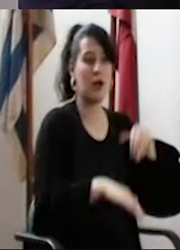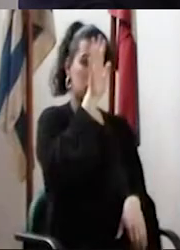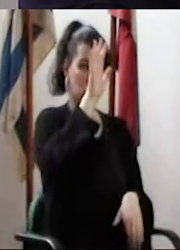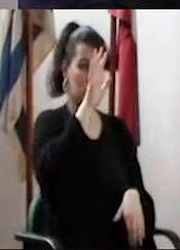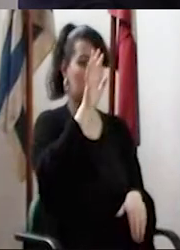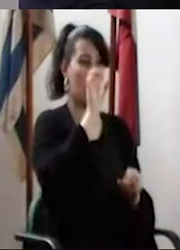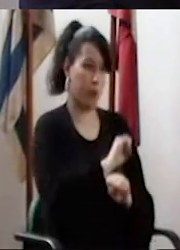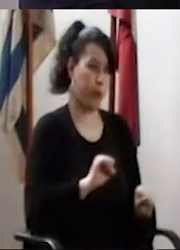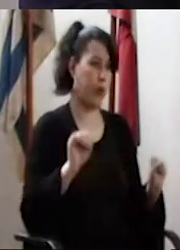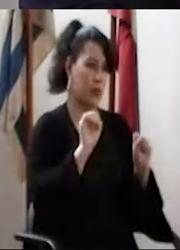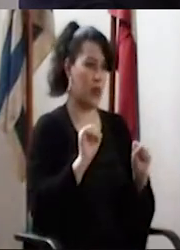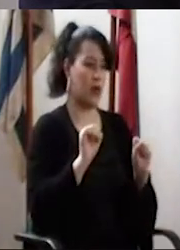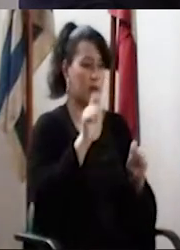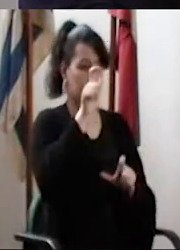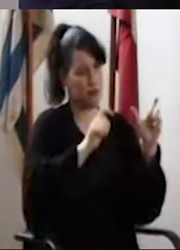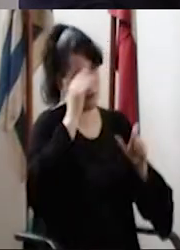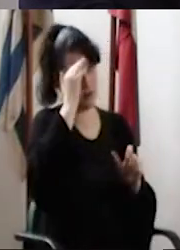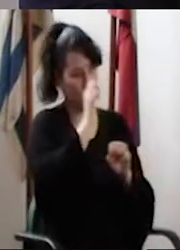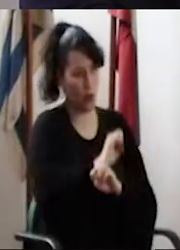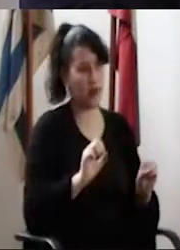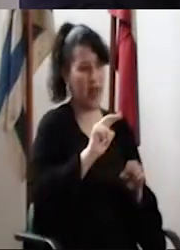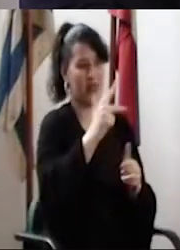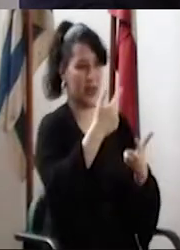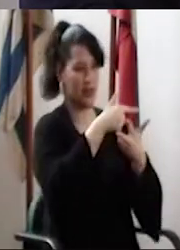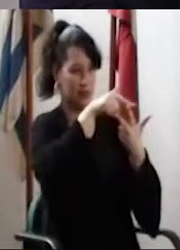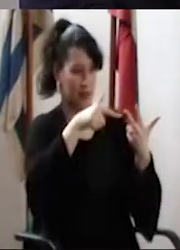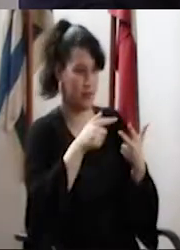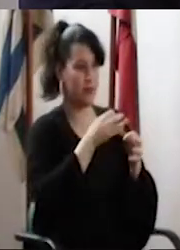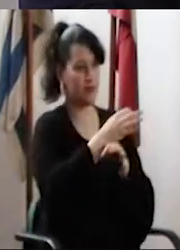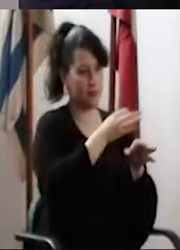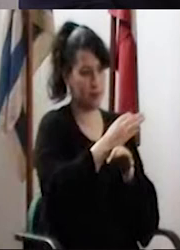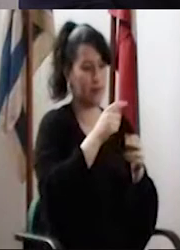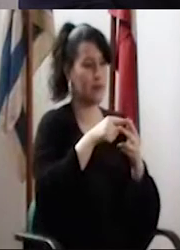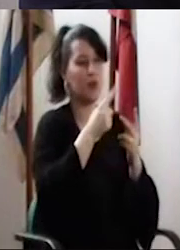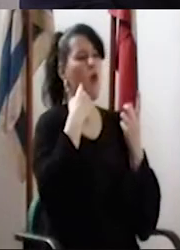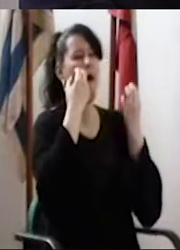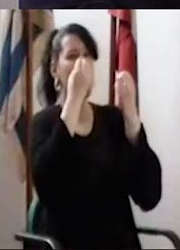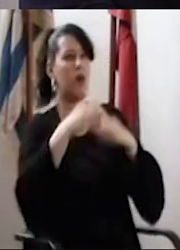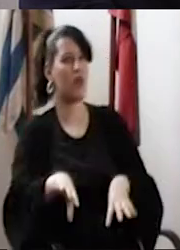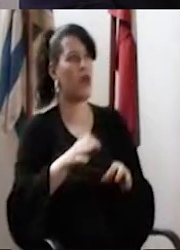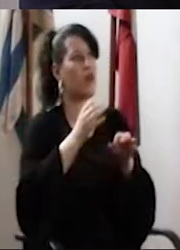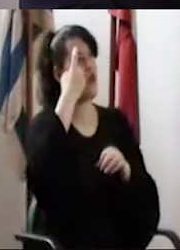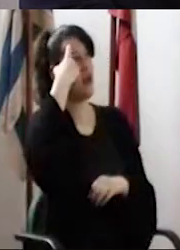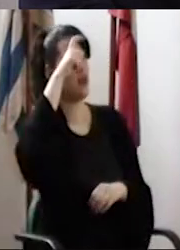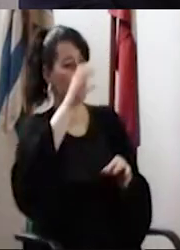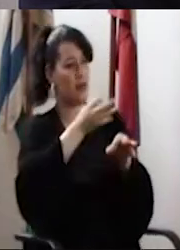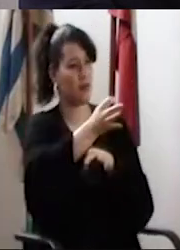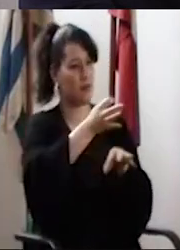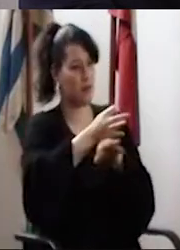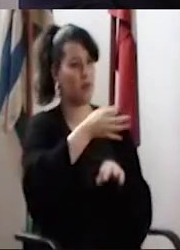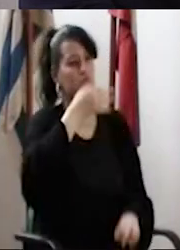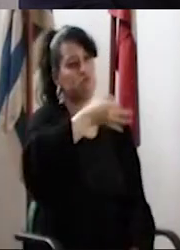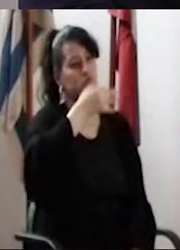modo que la mayoría de los docentes desempeñen la triple función, abandonando la idea de docencia vinculada